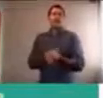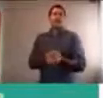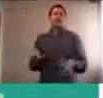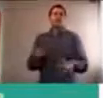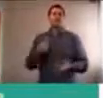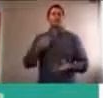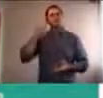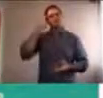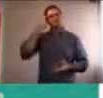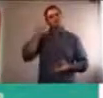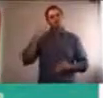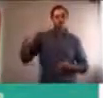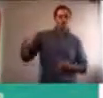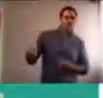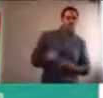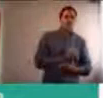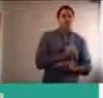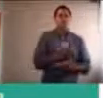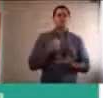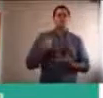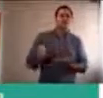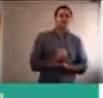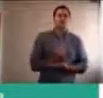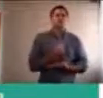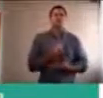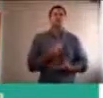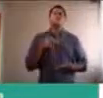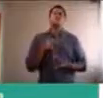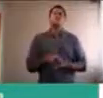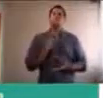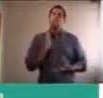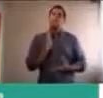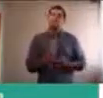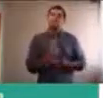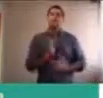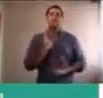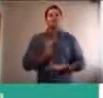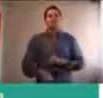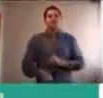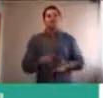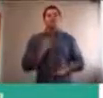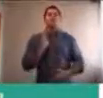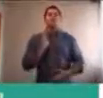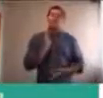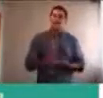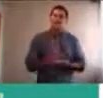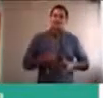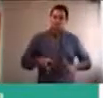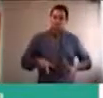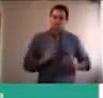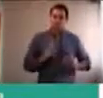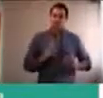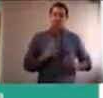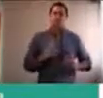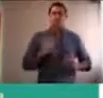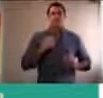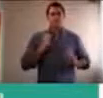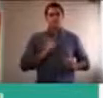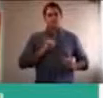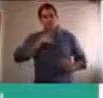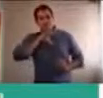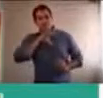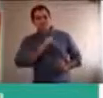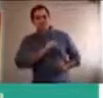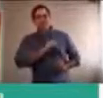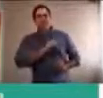frustración, le tenemos que dar, un espacio importante, tenemos que poder detectarla, poder desgranarla, y